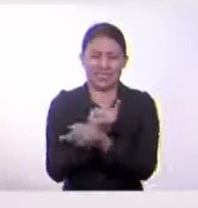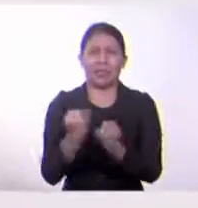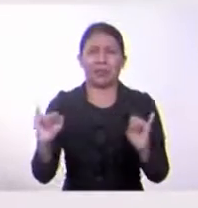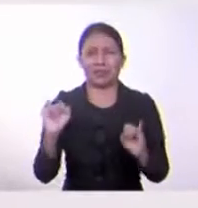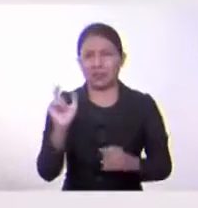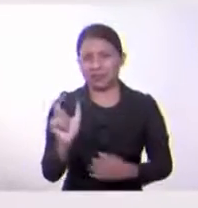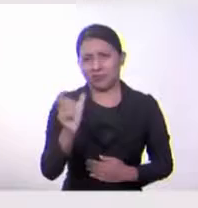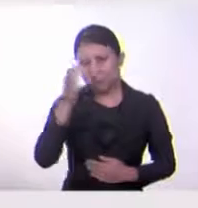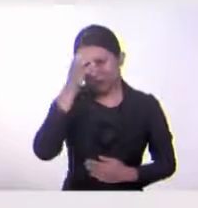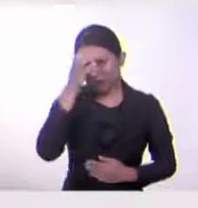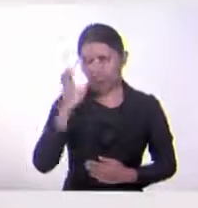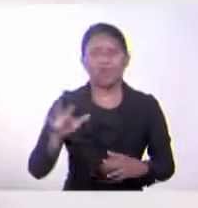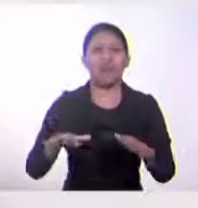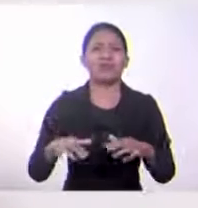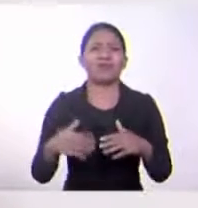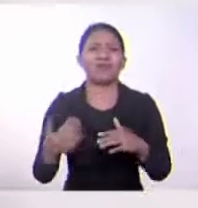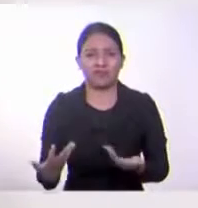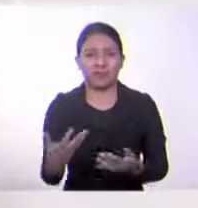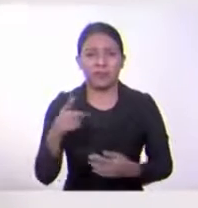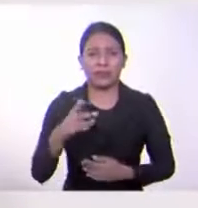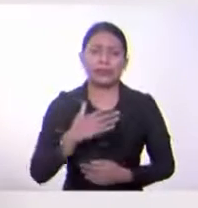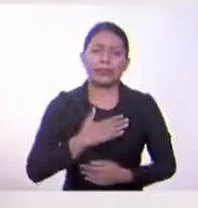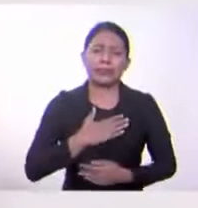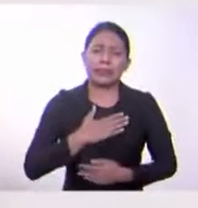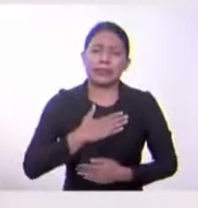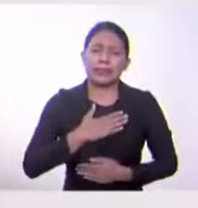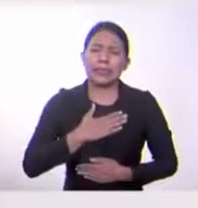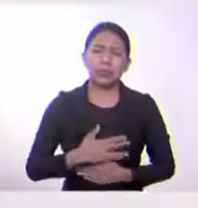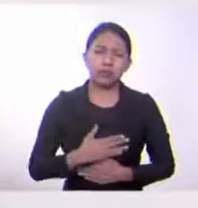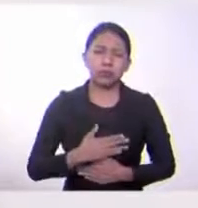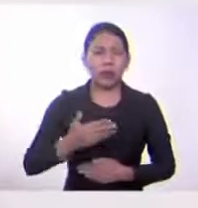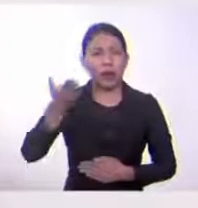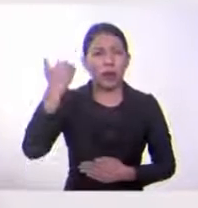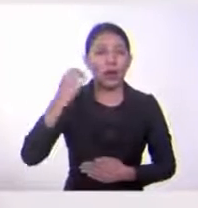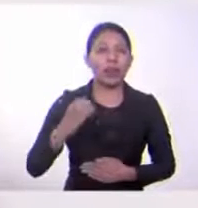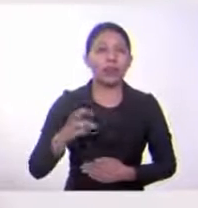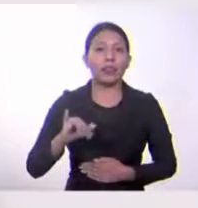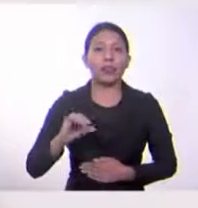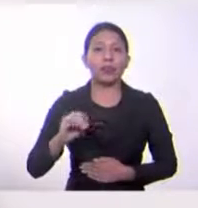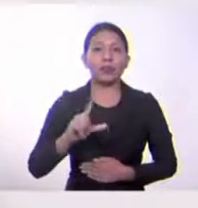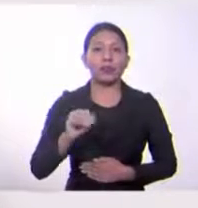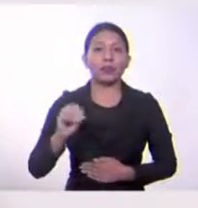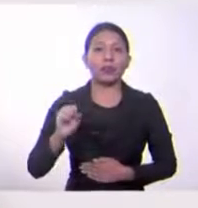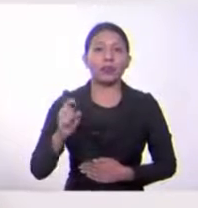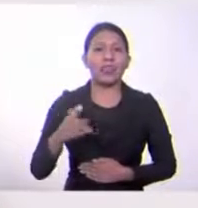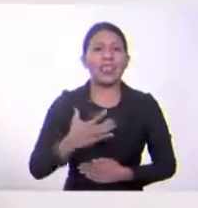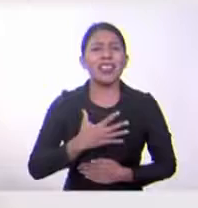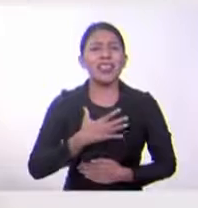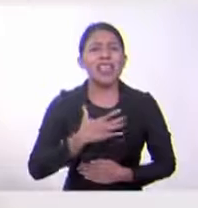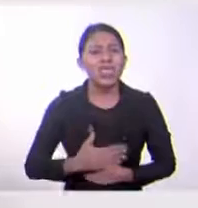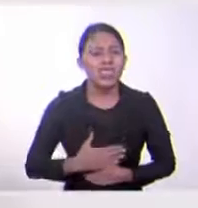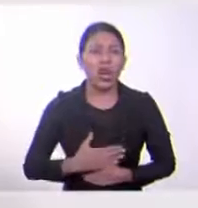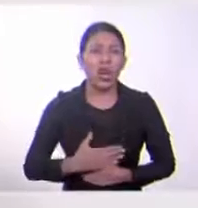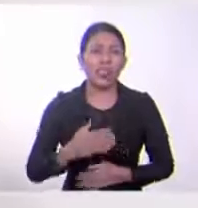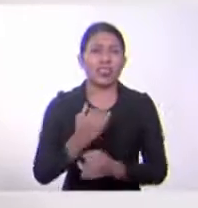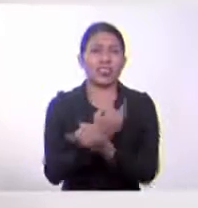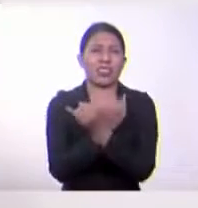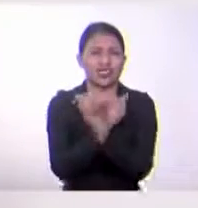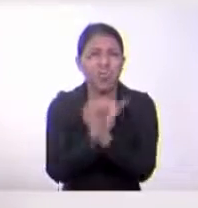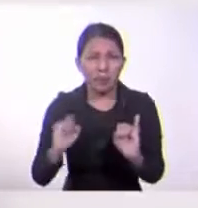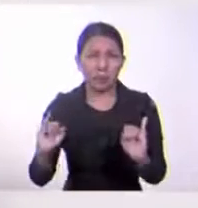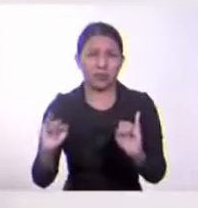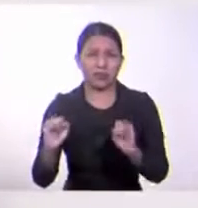Vamos a hablar de ese anhelo que tenía la élite criolla, de ese deseo de una independencia, de una